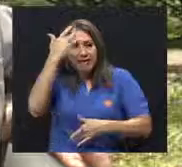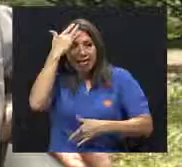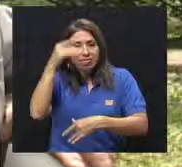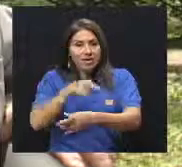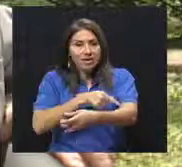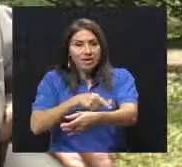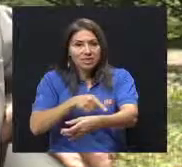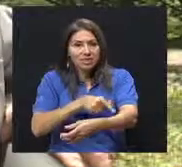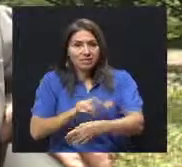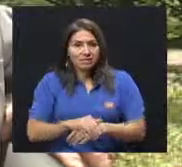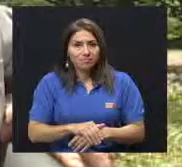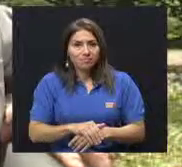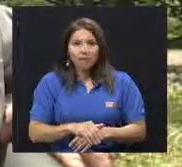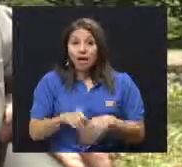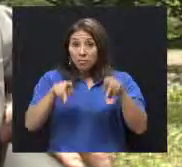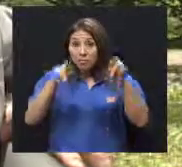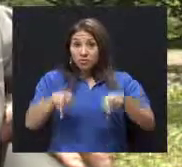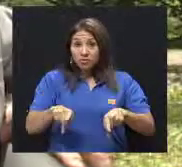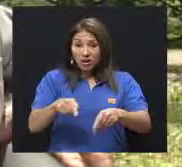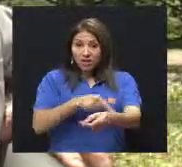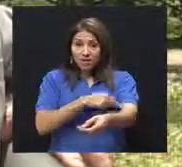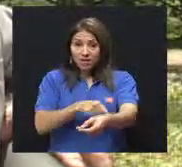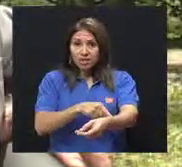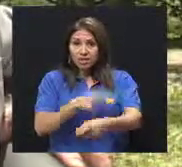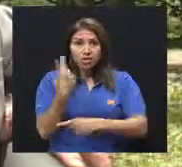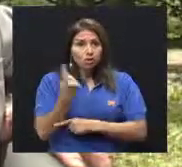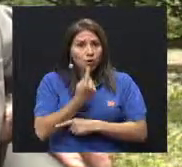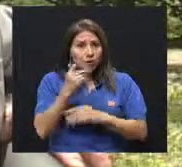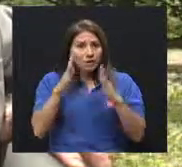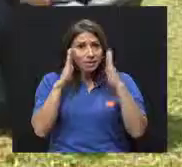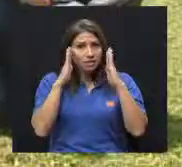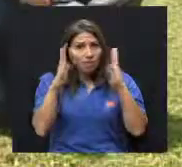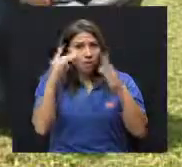a algo muy importante, el diabético no debe ser solo manejado por el médico,